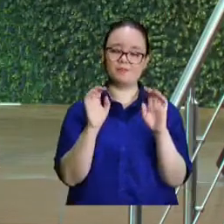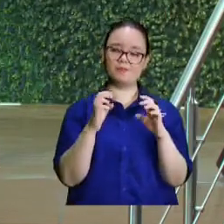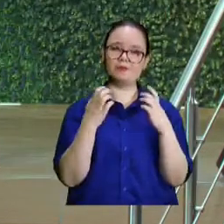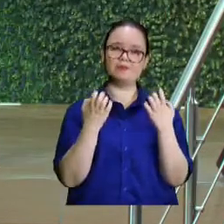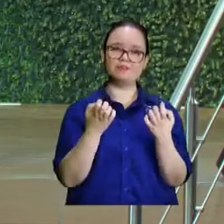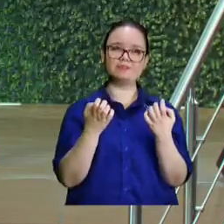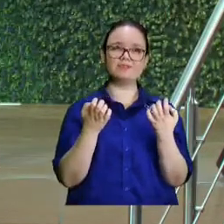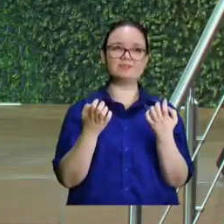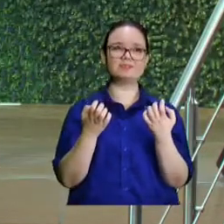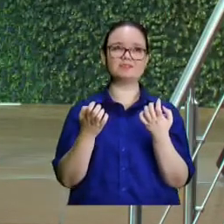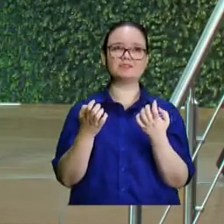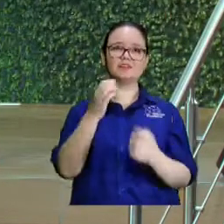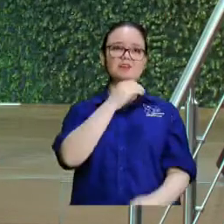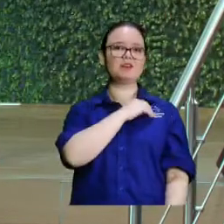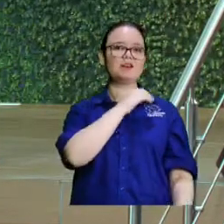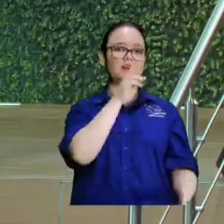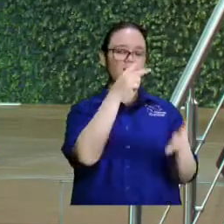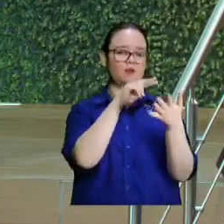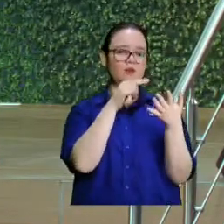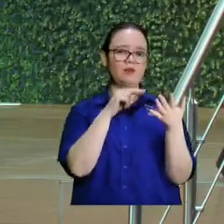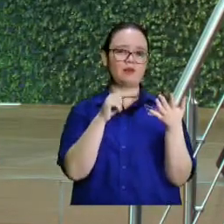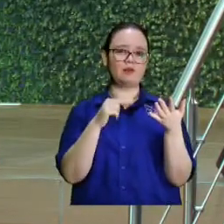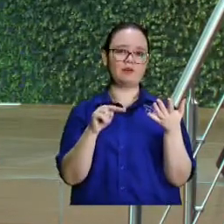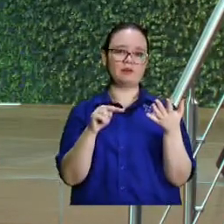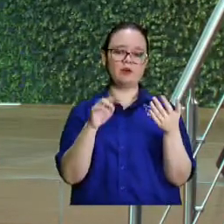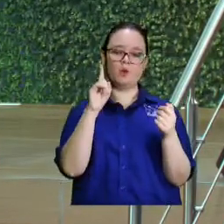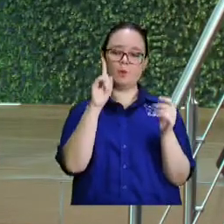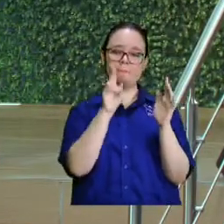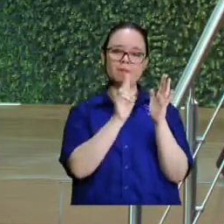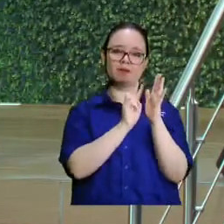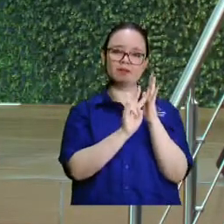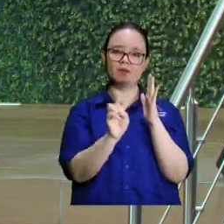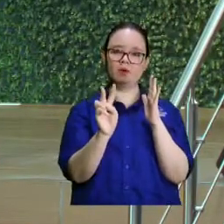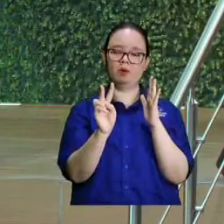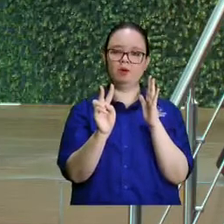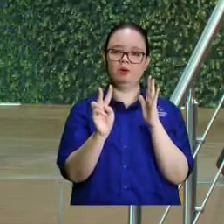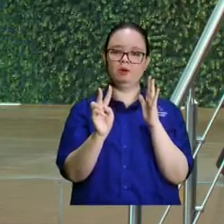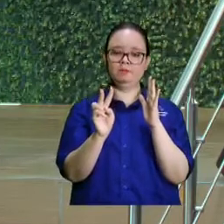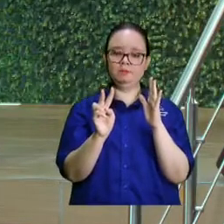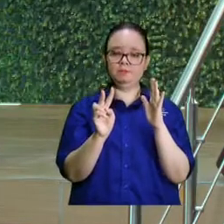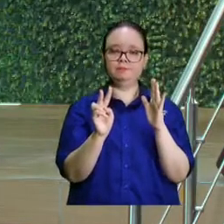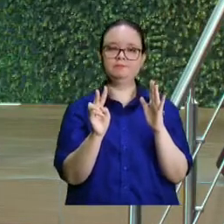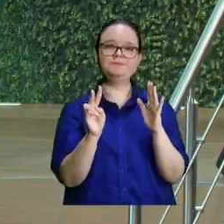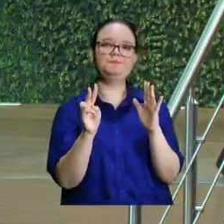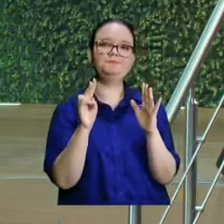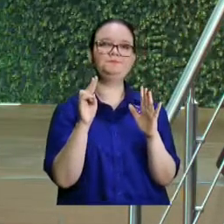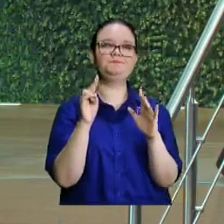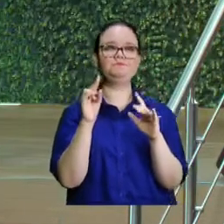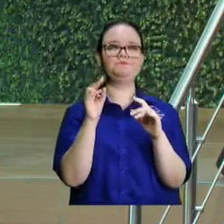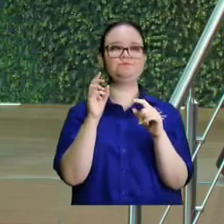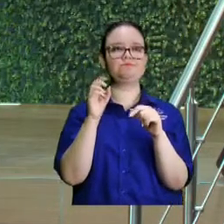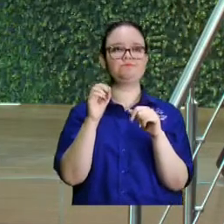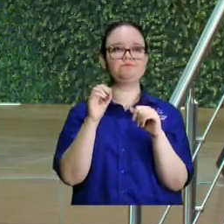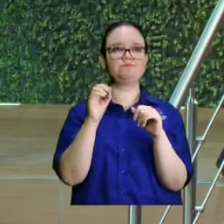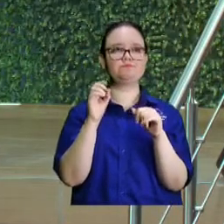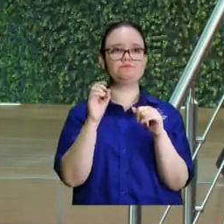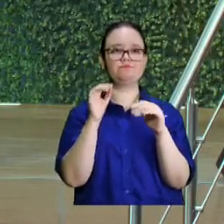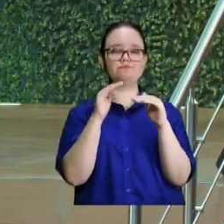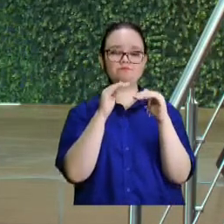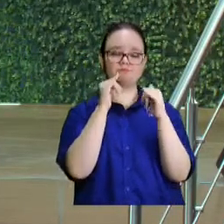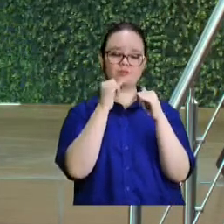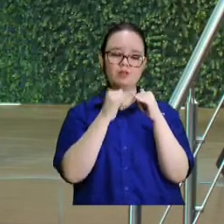Entonces, le quiero leer un versículo, creo que es el penúltimo versículo